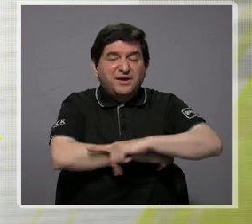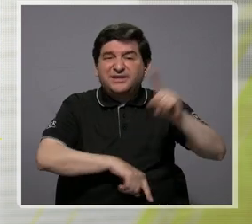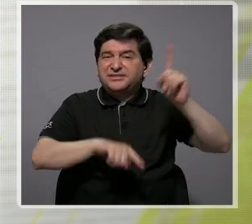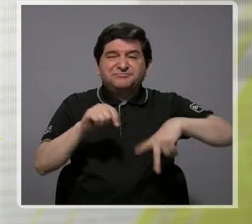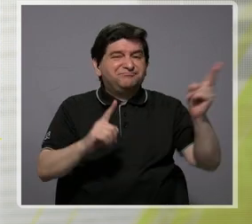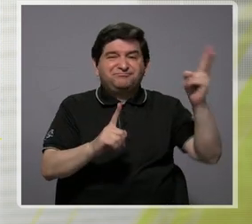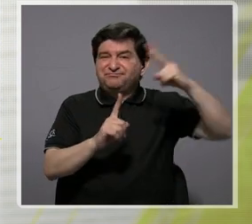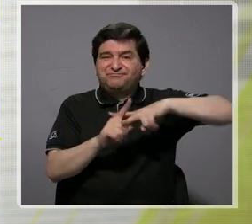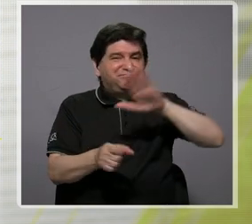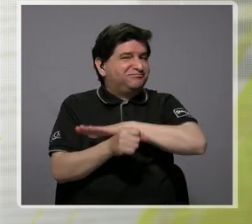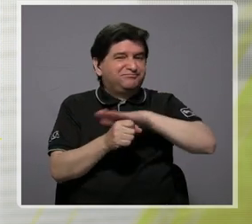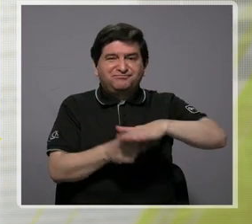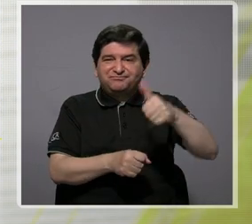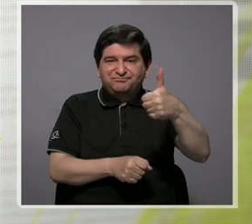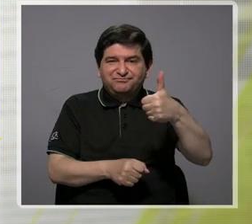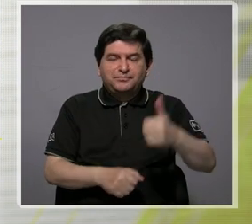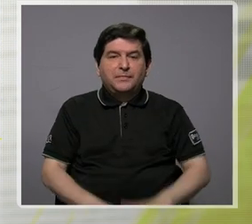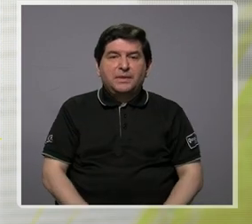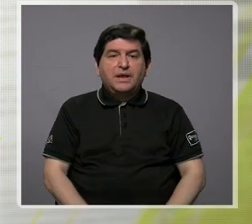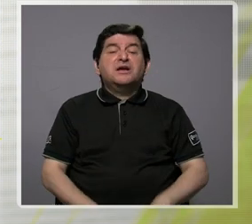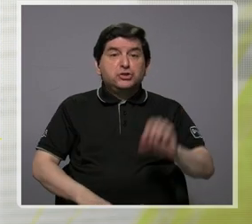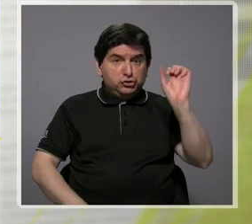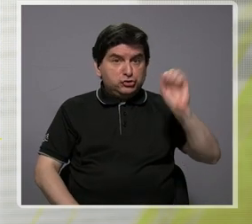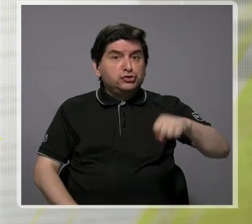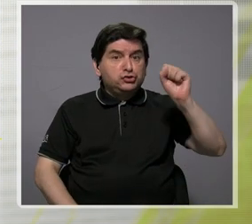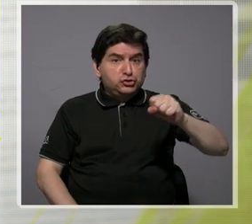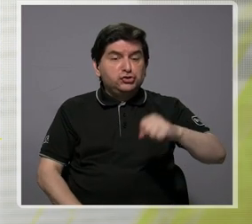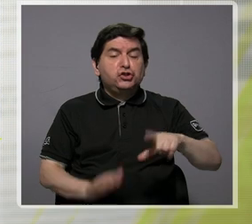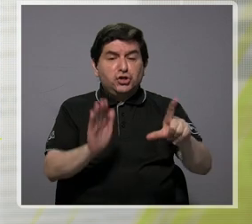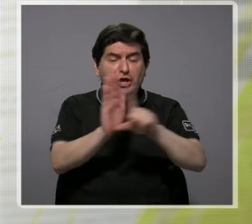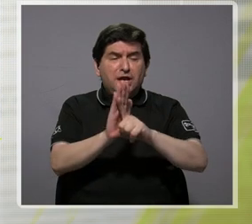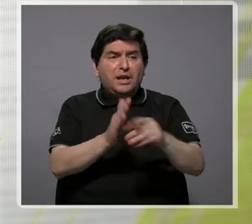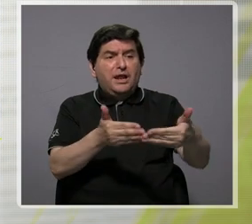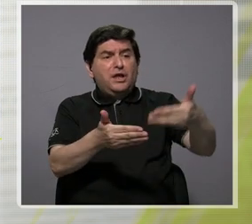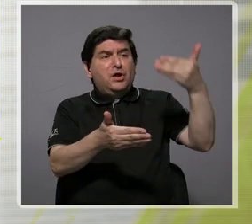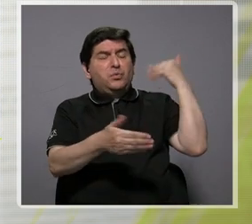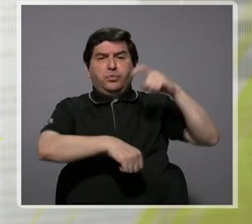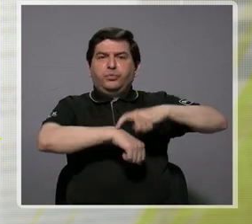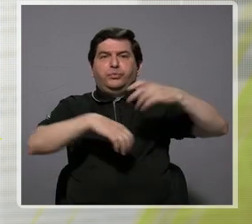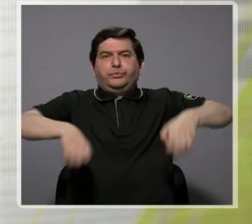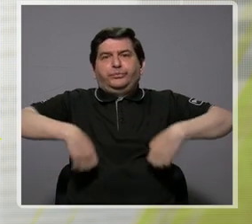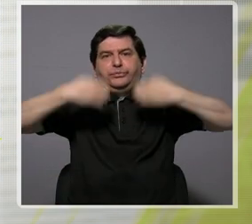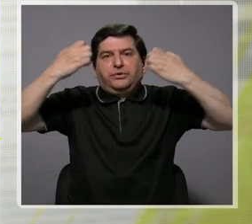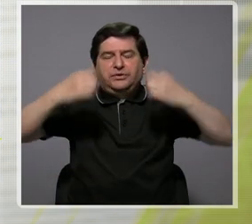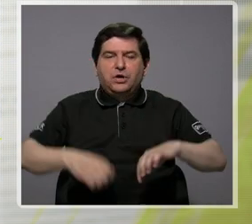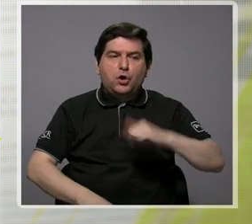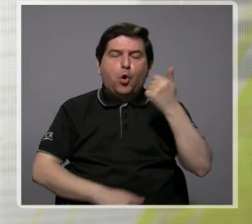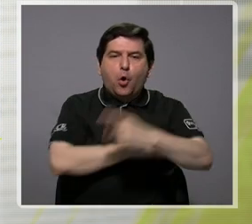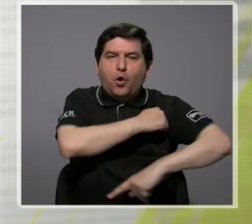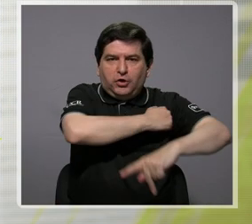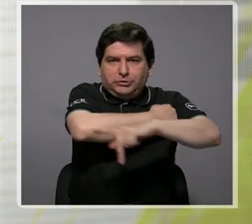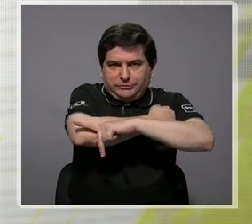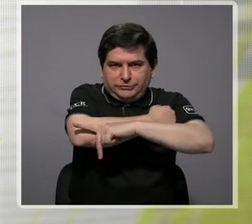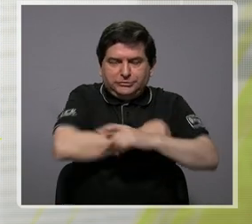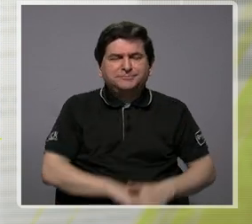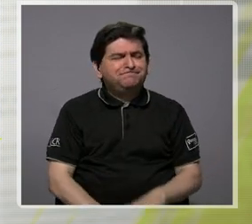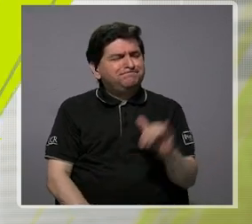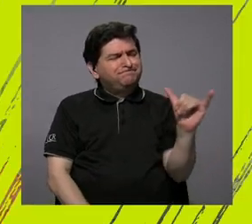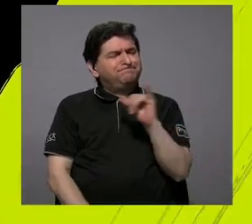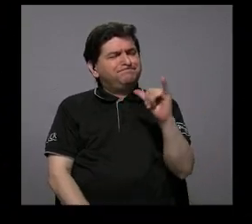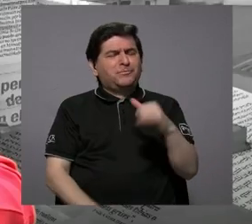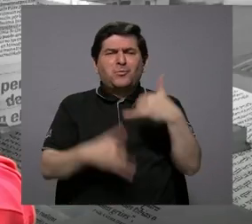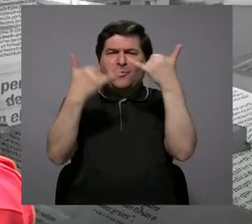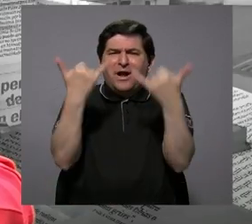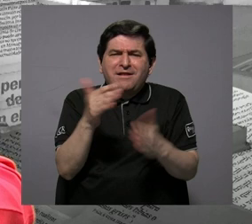podido implementar del todo bien, aunque ha estado, digamos, en la ley desde hace muchos años. Entonces, hay otros países donde también